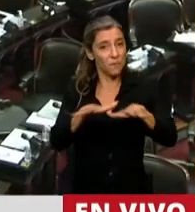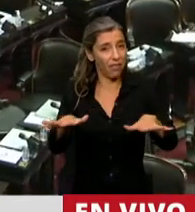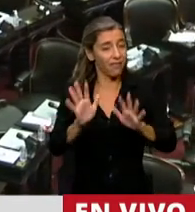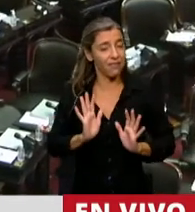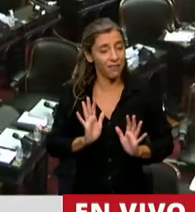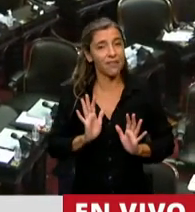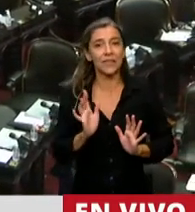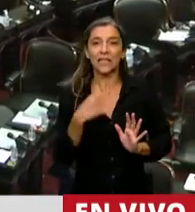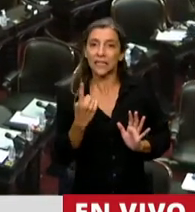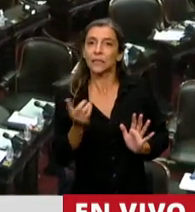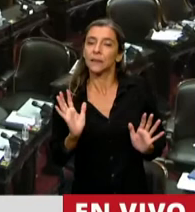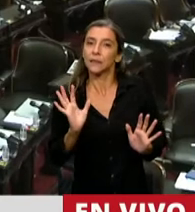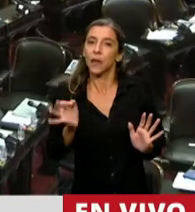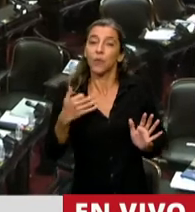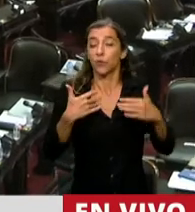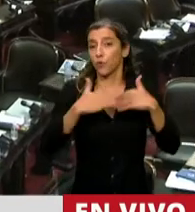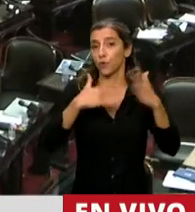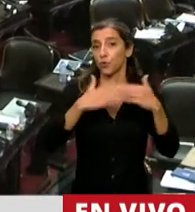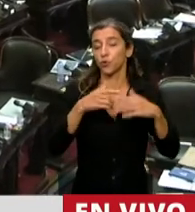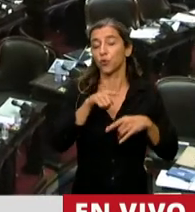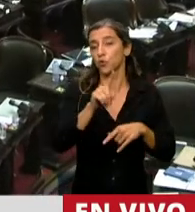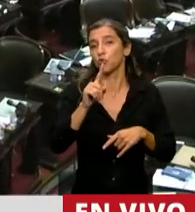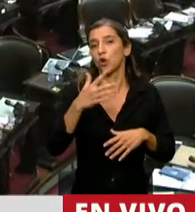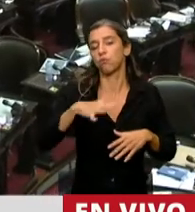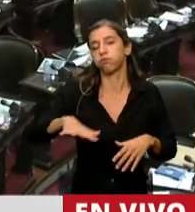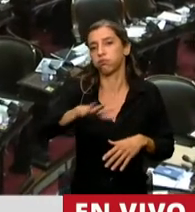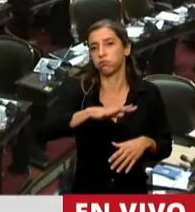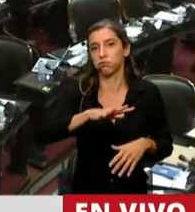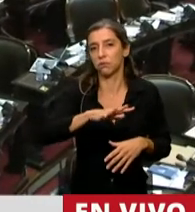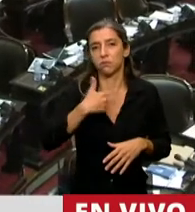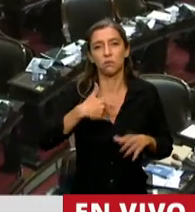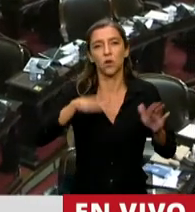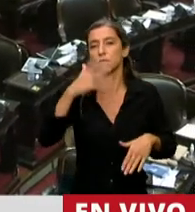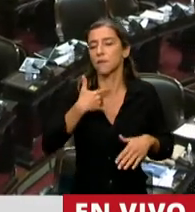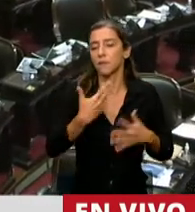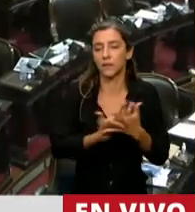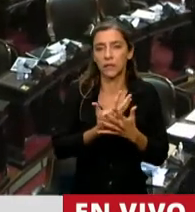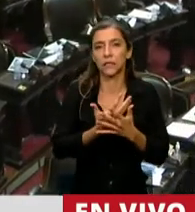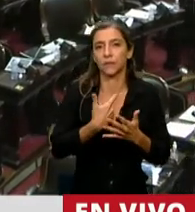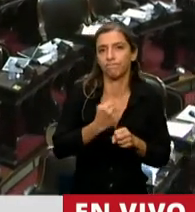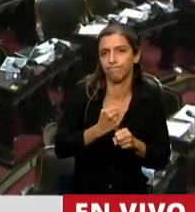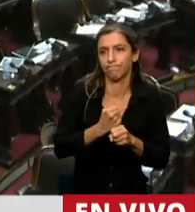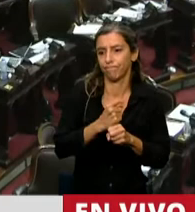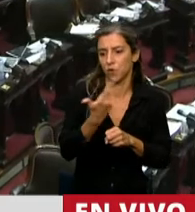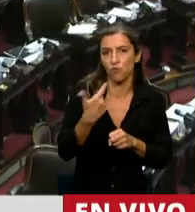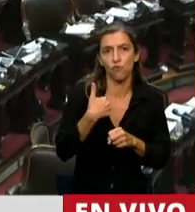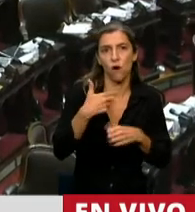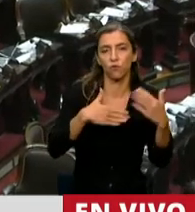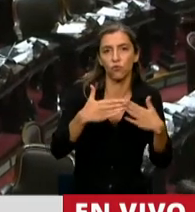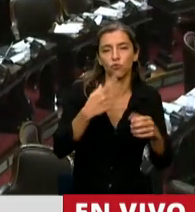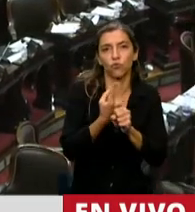justamente la construcción fue uno de los sectores muy golpeados, que no se han hecho